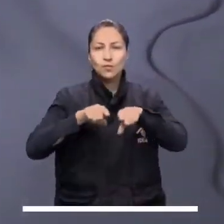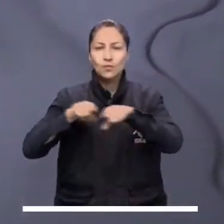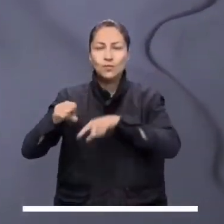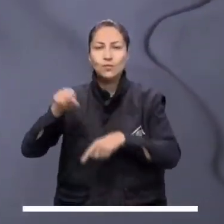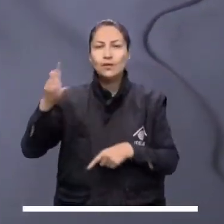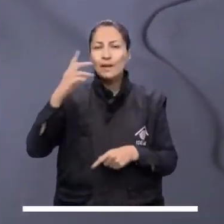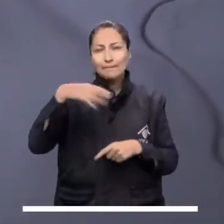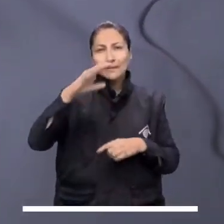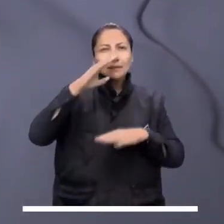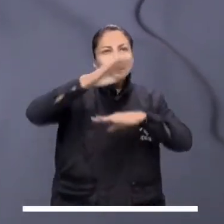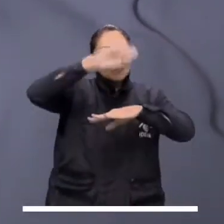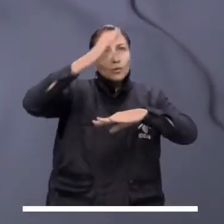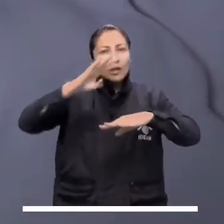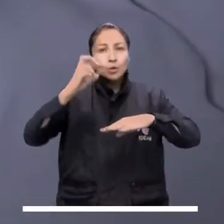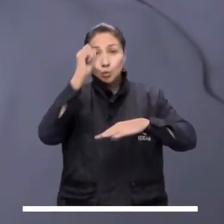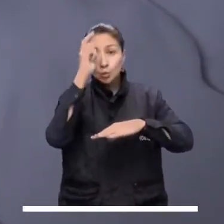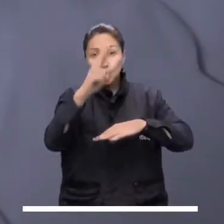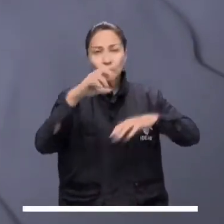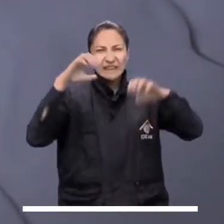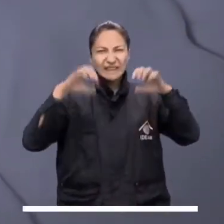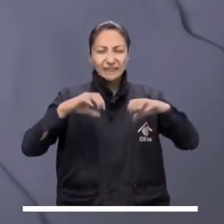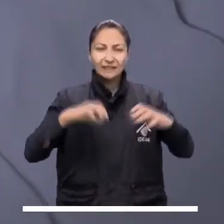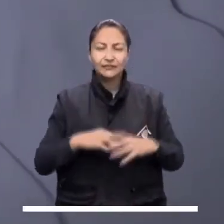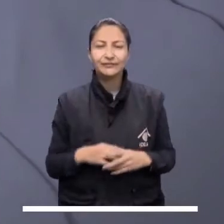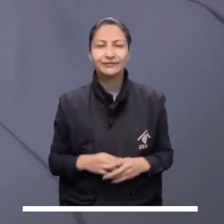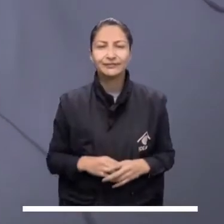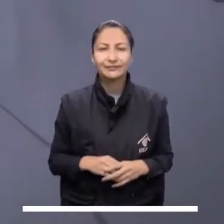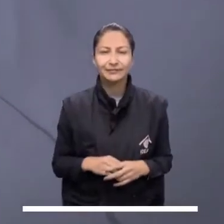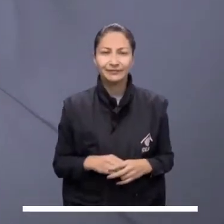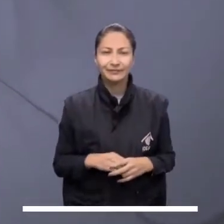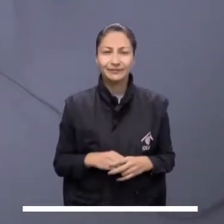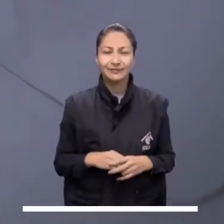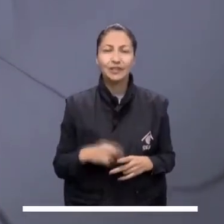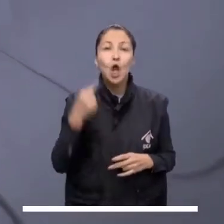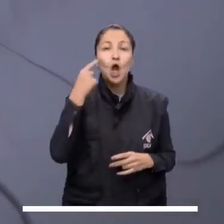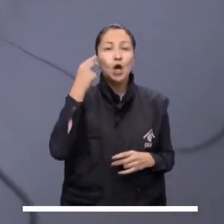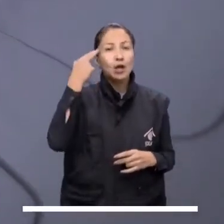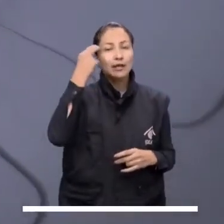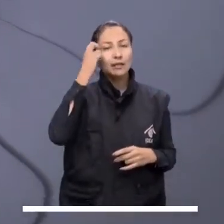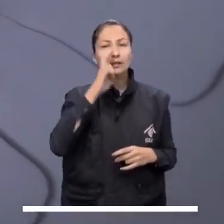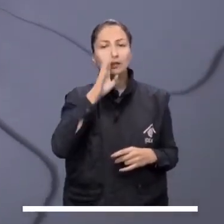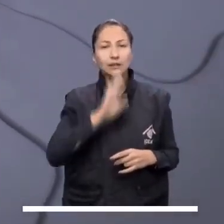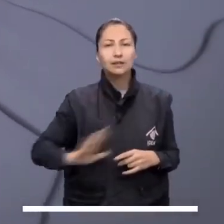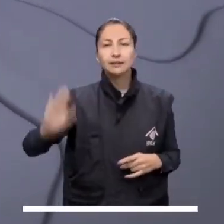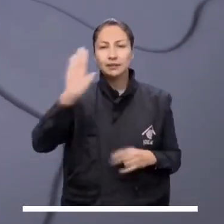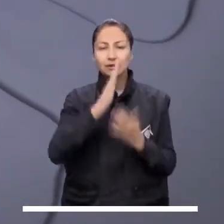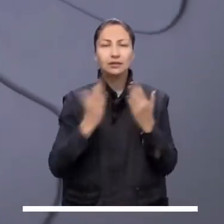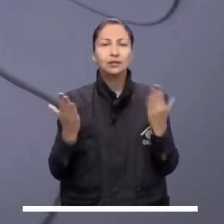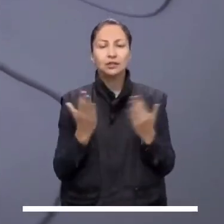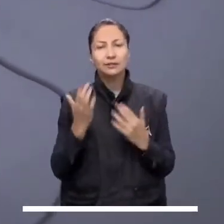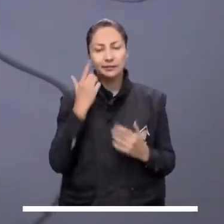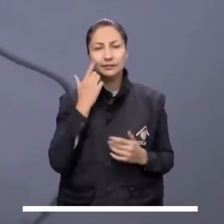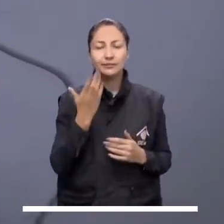Bogotá noche es nublada y con claras posibilidades de lluvia localizadas en los cerros orientales y el sur de la ciudad.